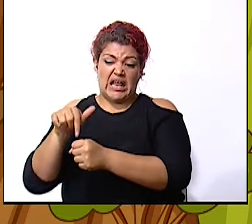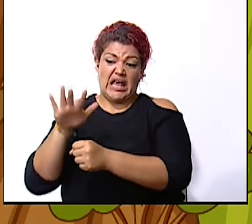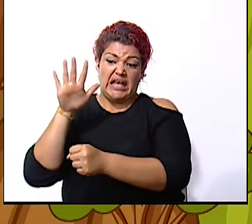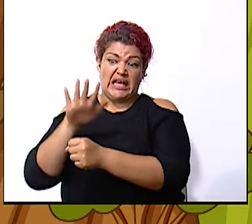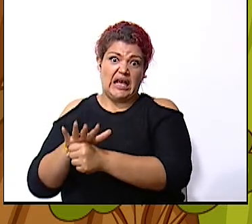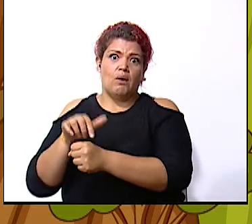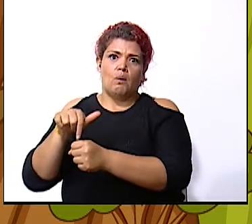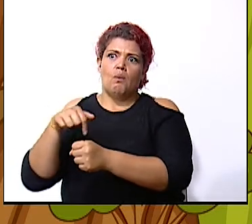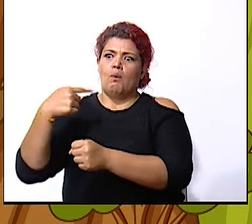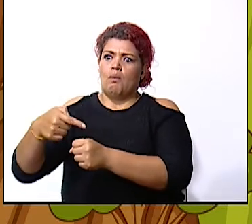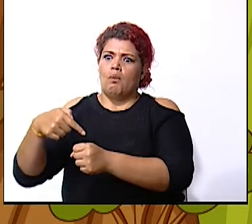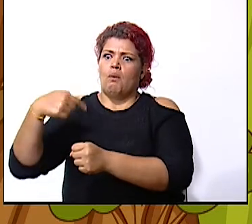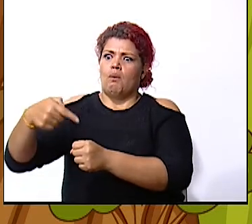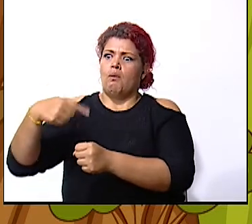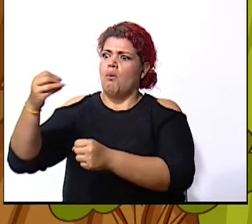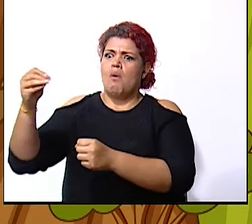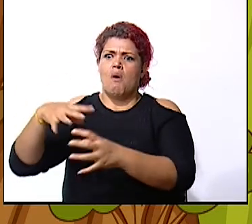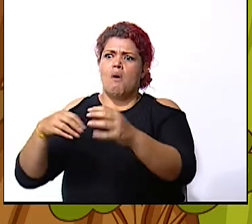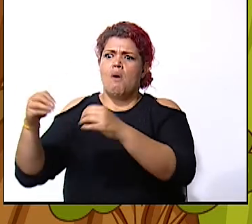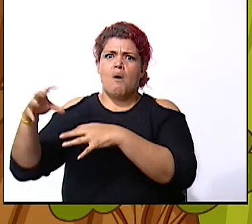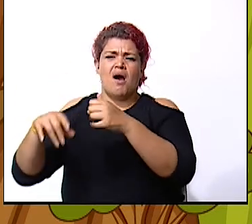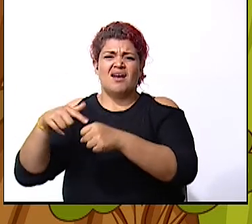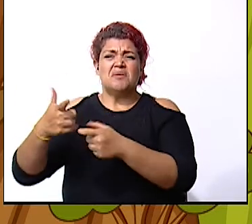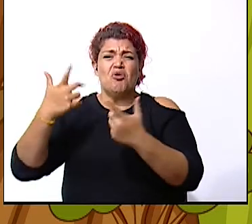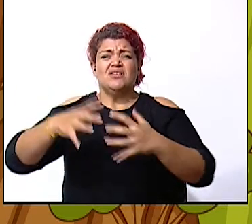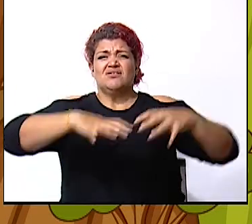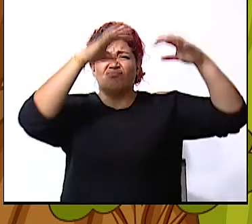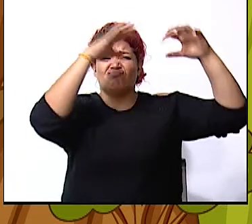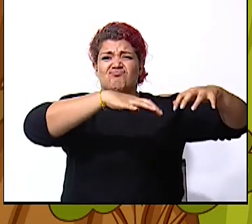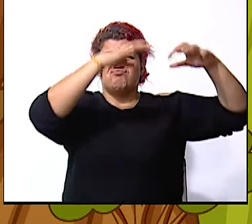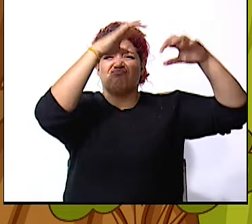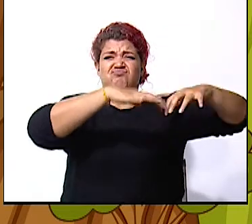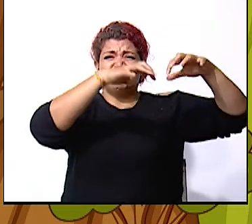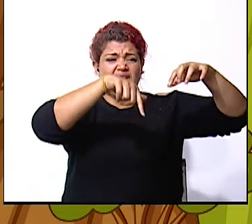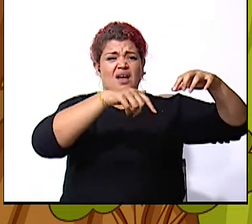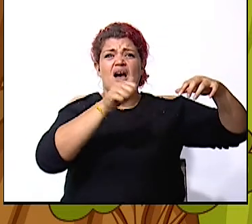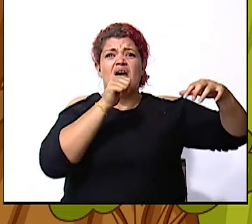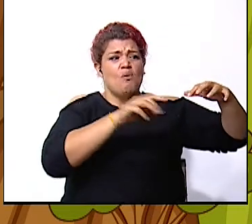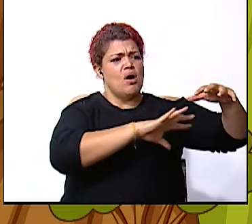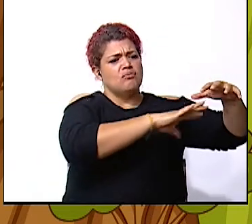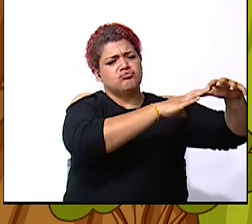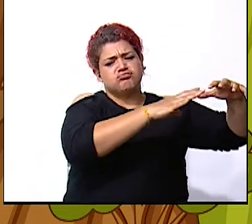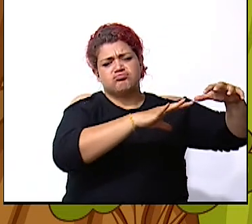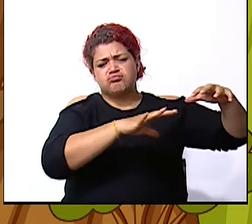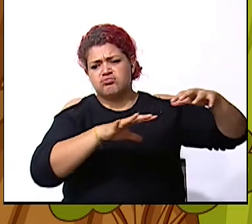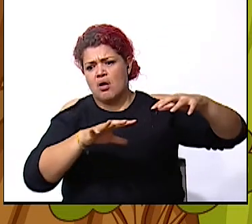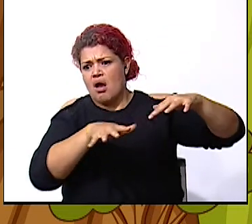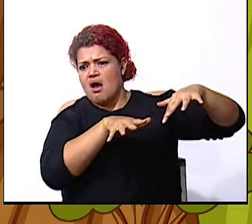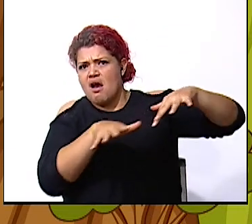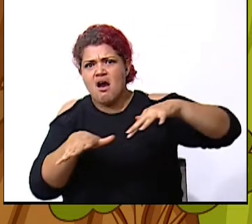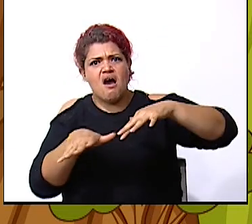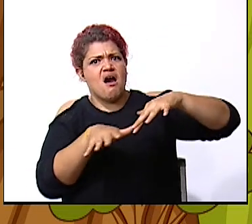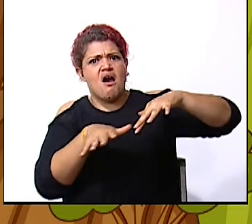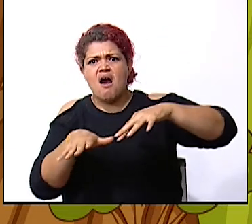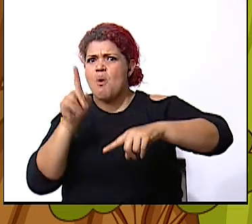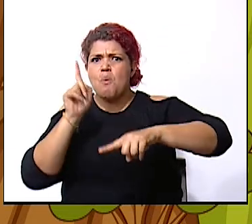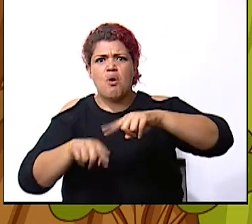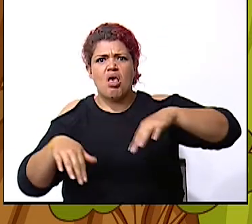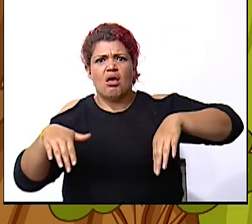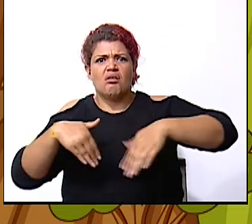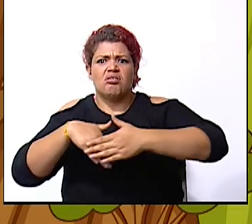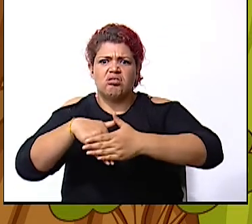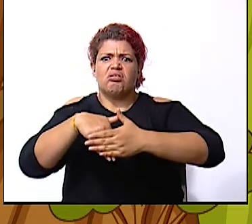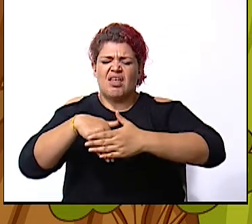una y otra y otra cuando llueve el agua no tiene paso y se